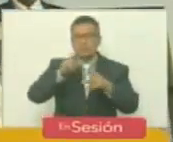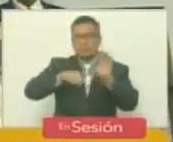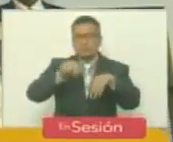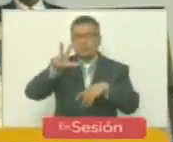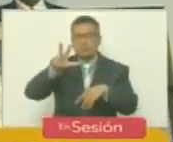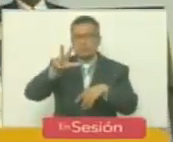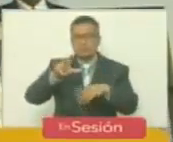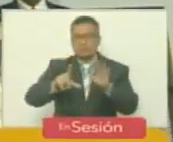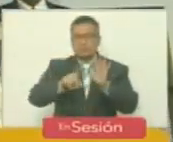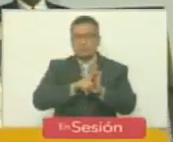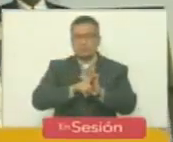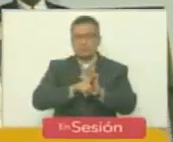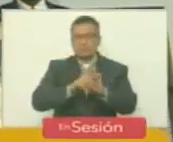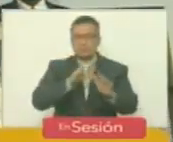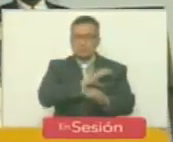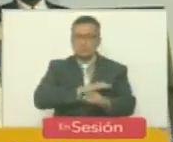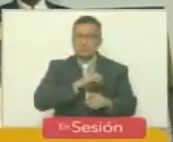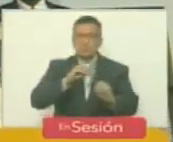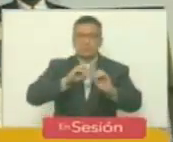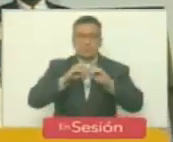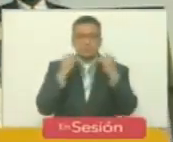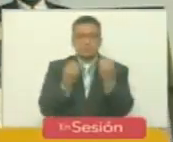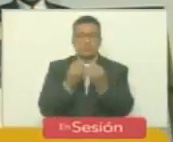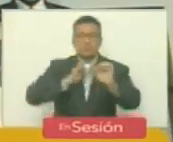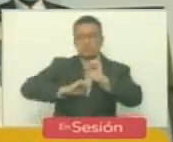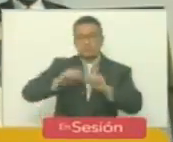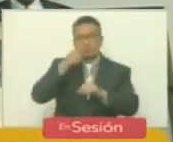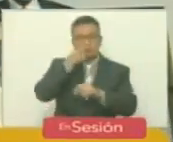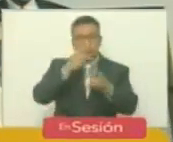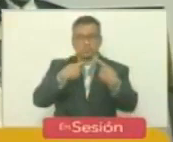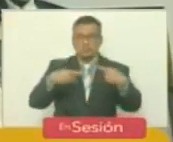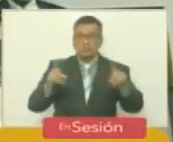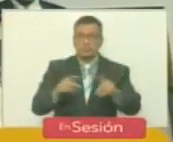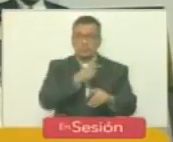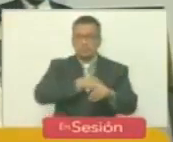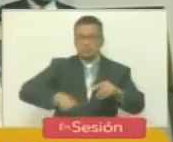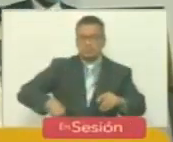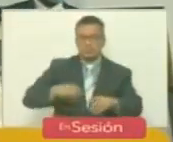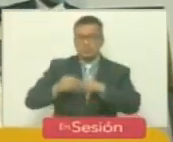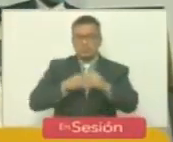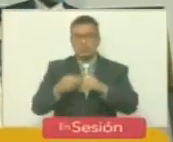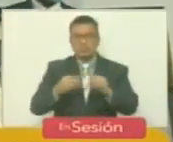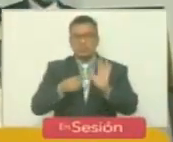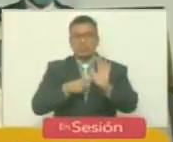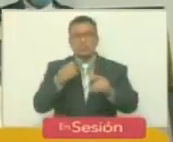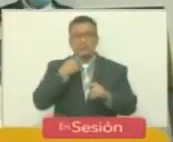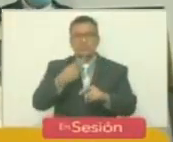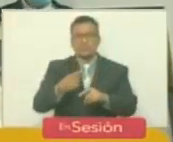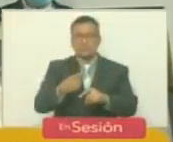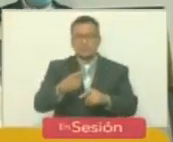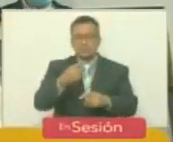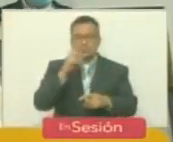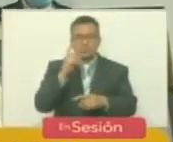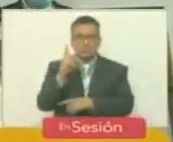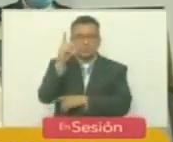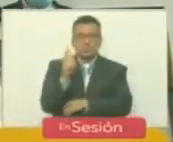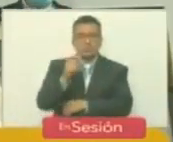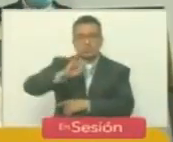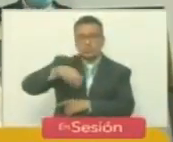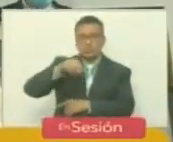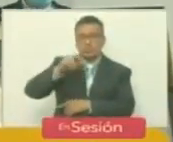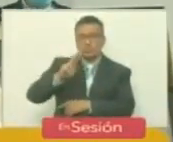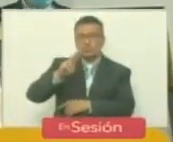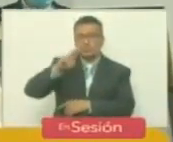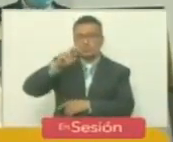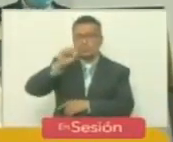de la Ley Orgánica de la Defensa Pública. El presidente confirió el derecho de palabra al diputado Giuseppe